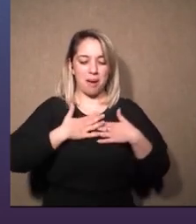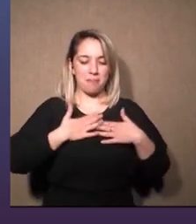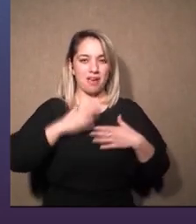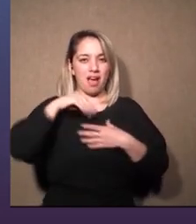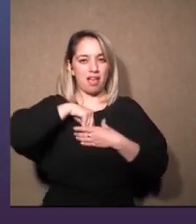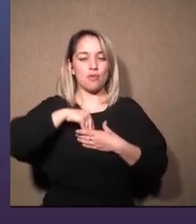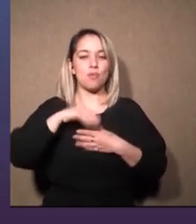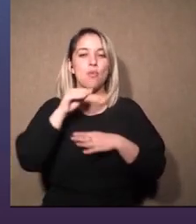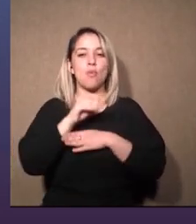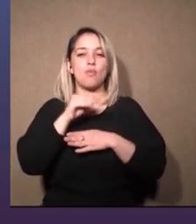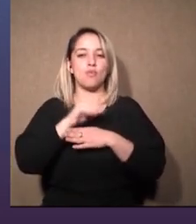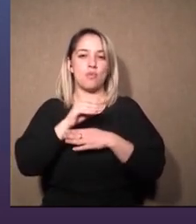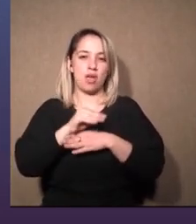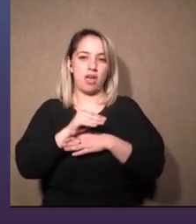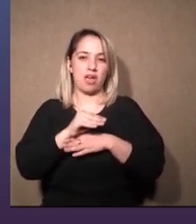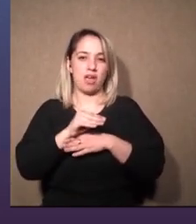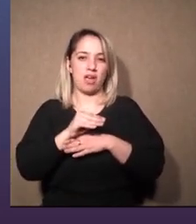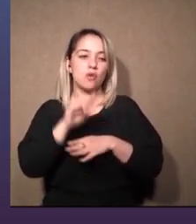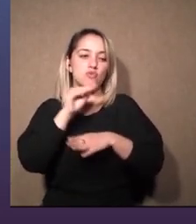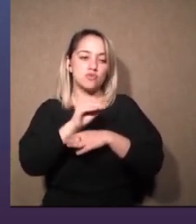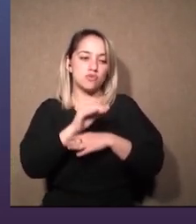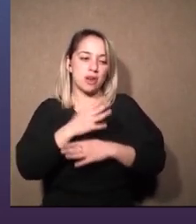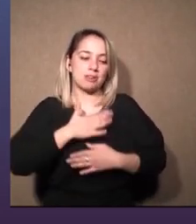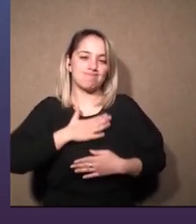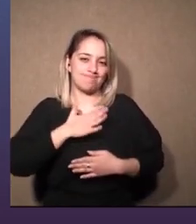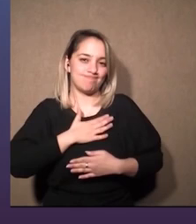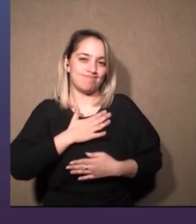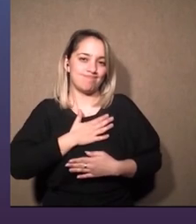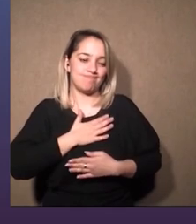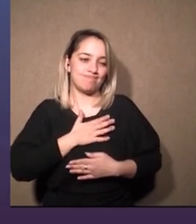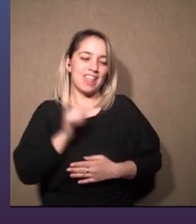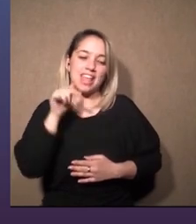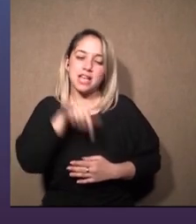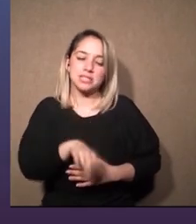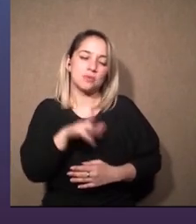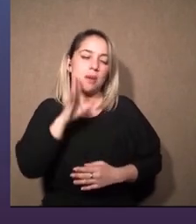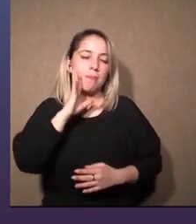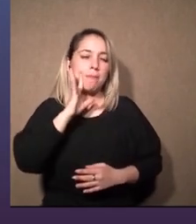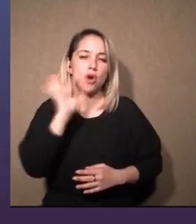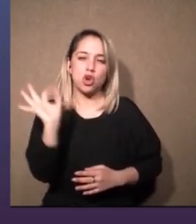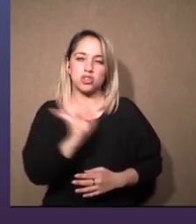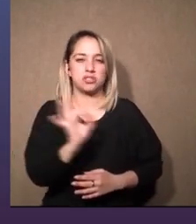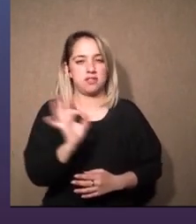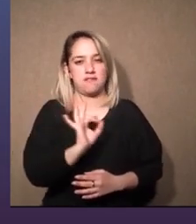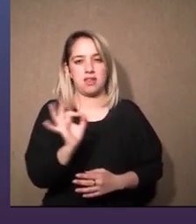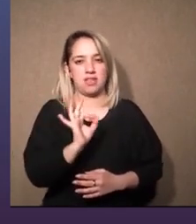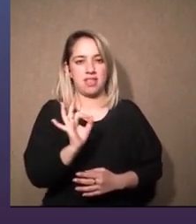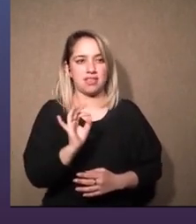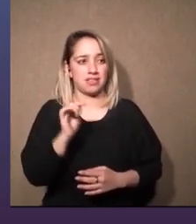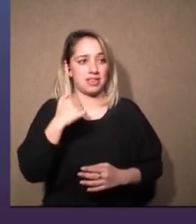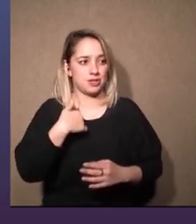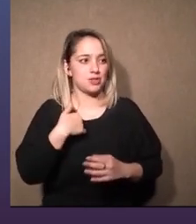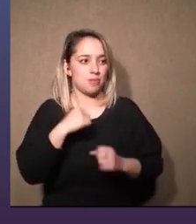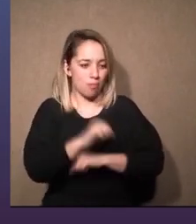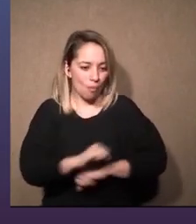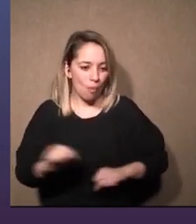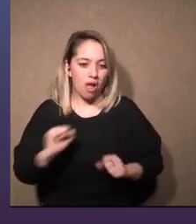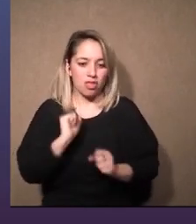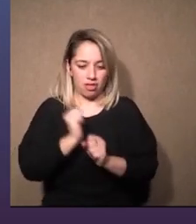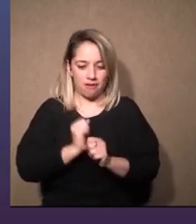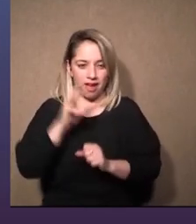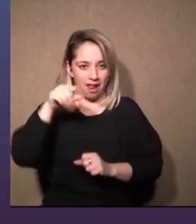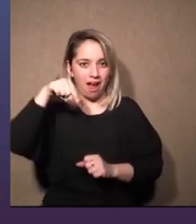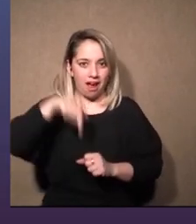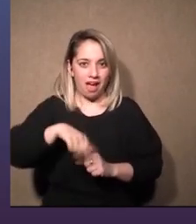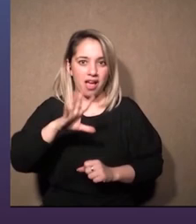que que que es una de las posibilidades que me da trabajar acá en